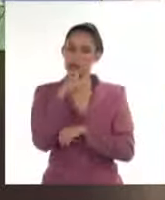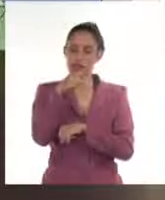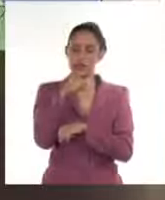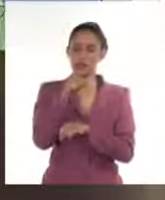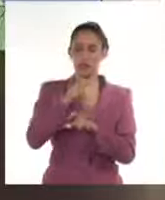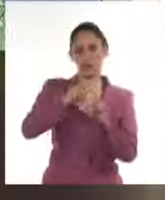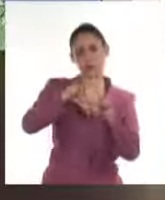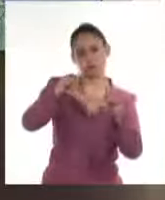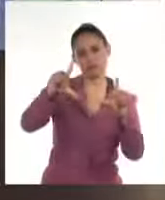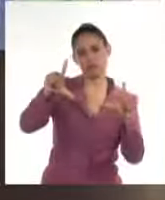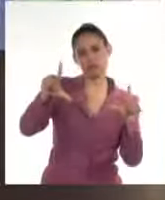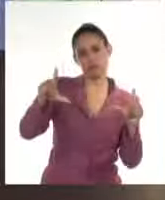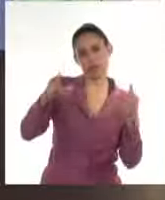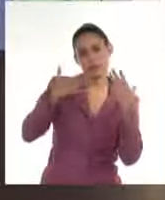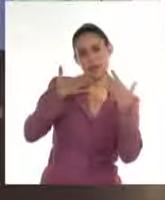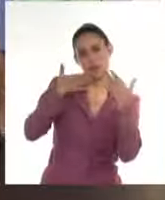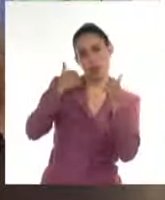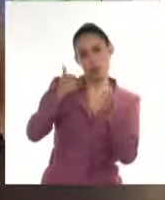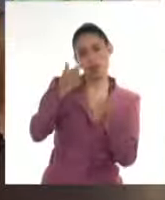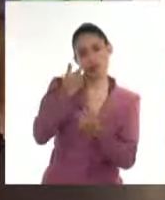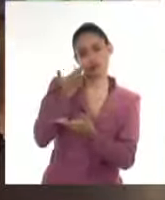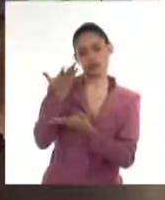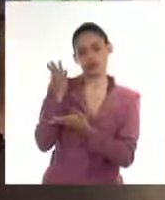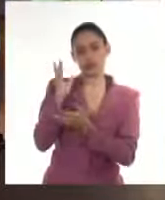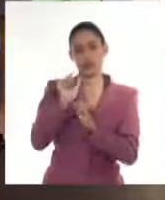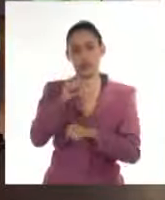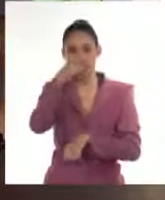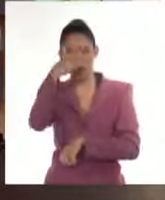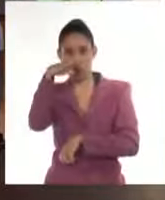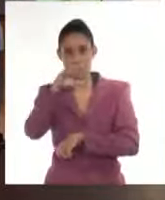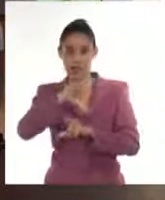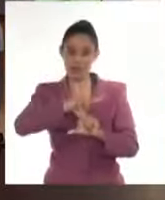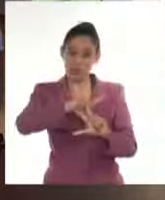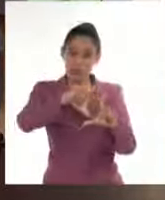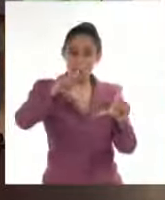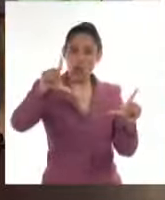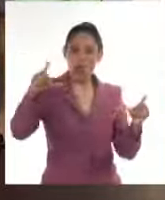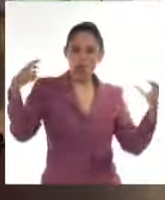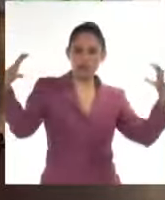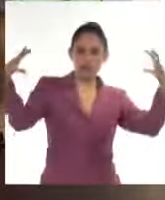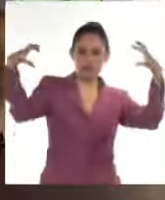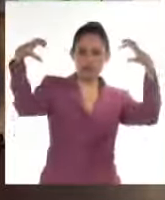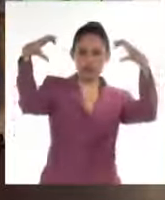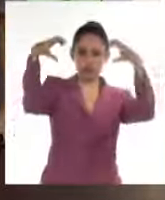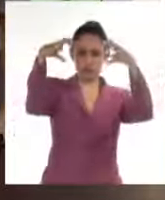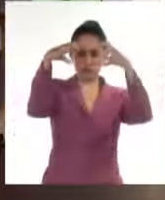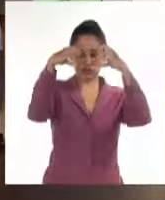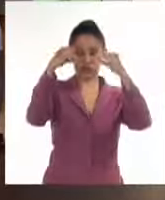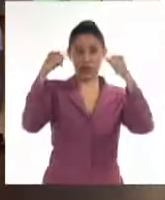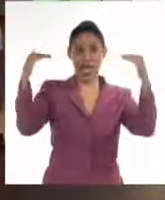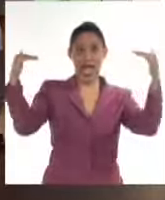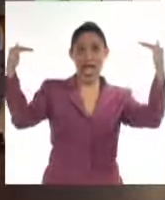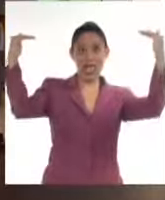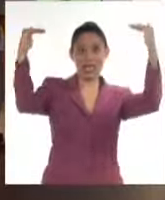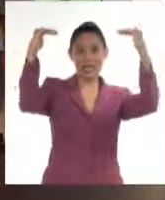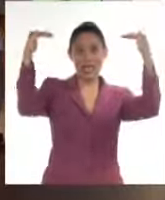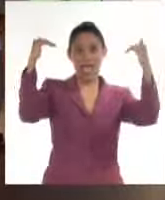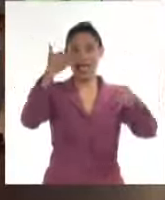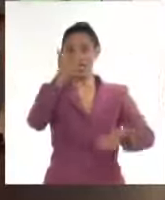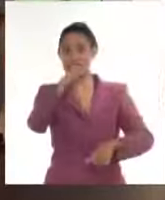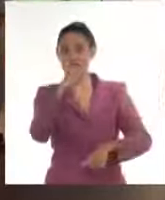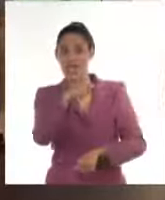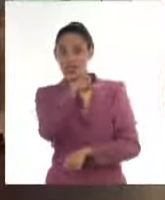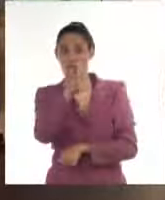ampliarla un poquito para verla aquí en el área de Cuba. Mira, todas esas son nubes altas. Alturas de 10, 12